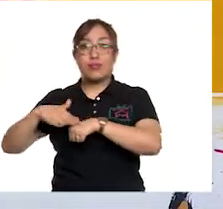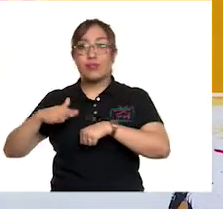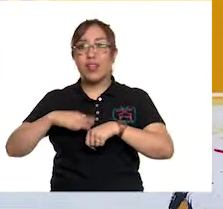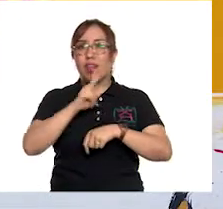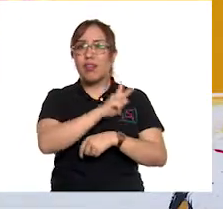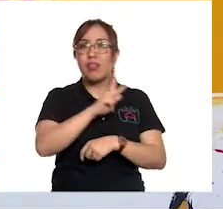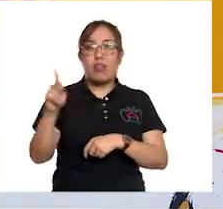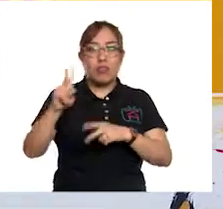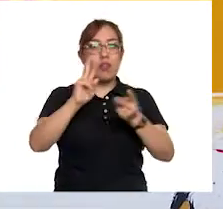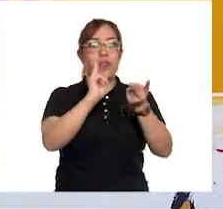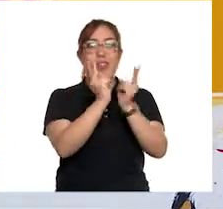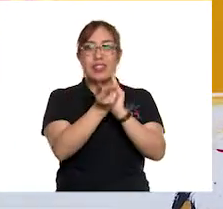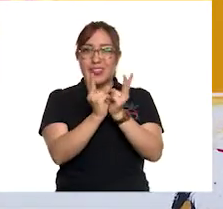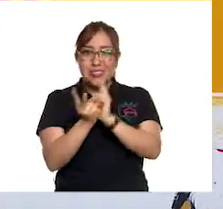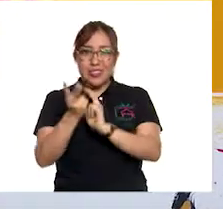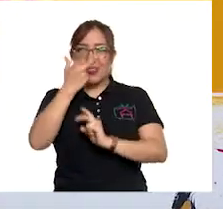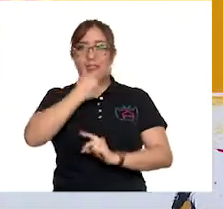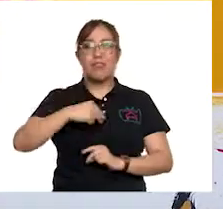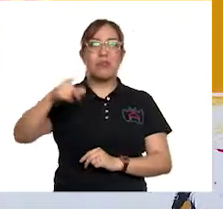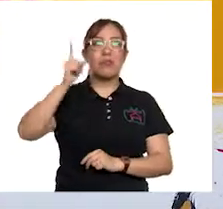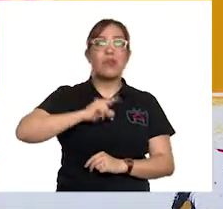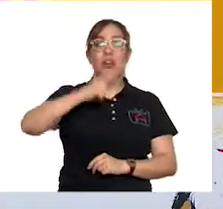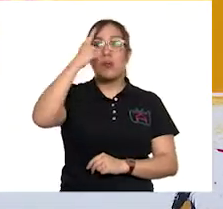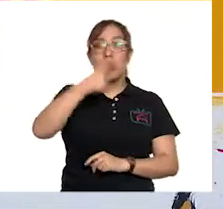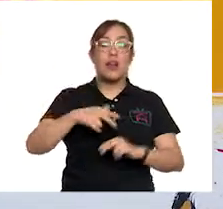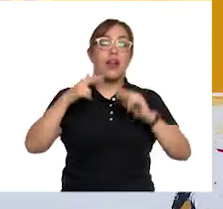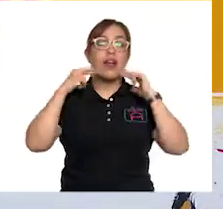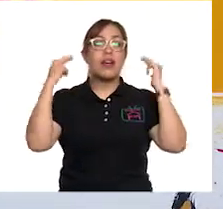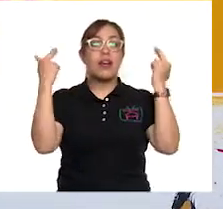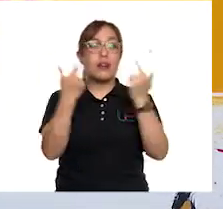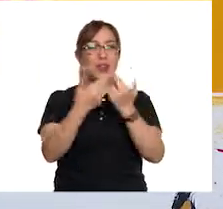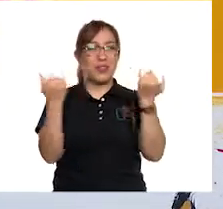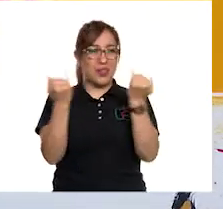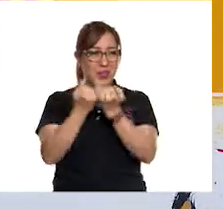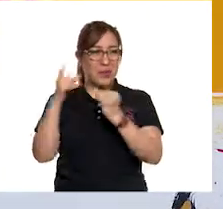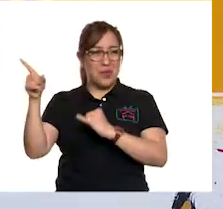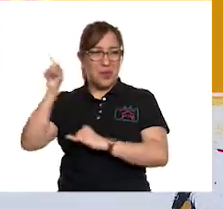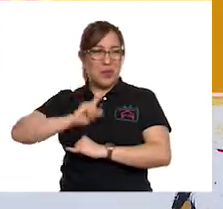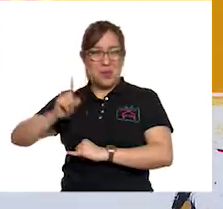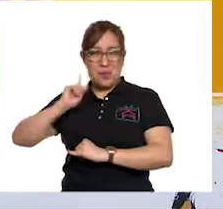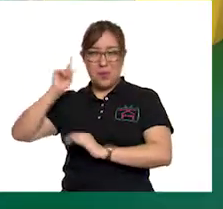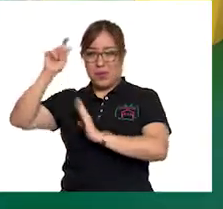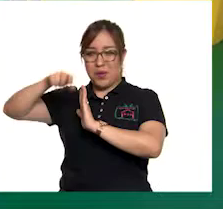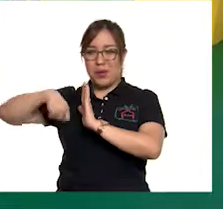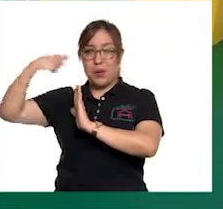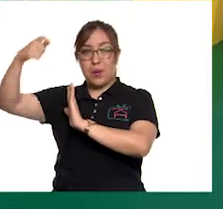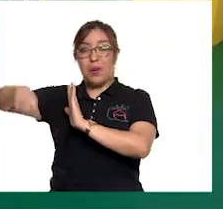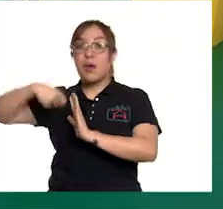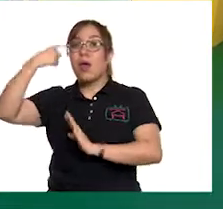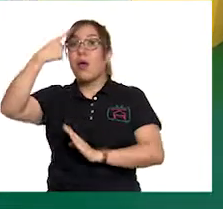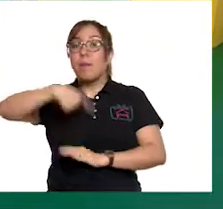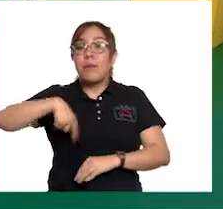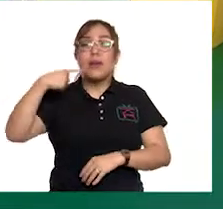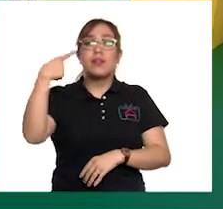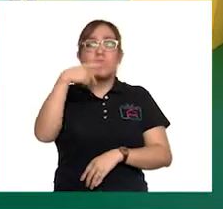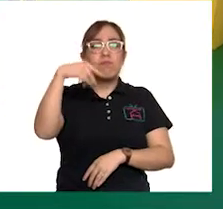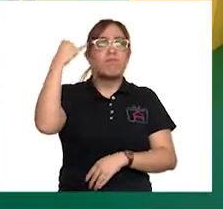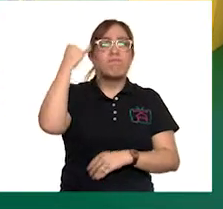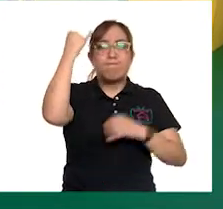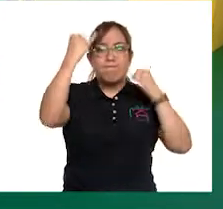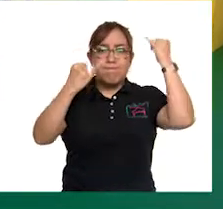asamblea, así como hicieron en la comunidad de Anita, para expresar sus ideas sobre el tema. Entre